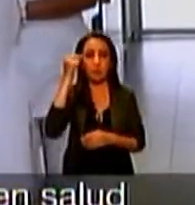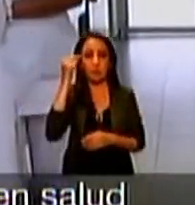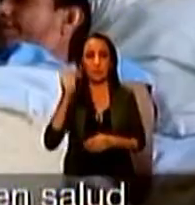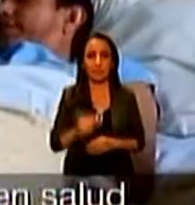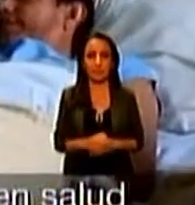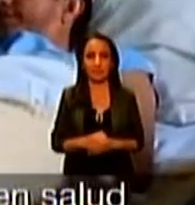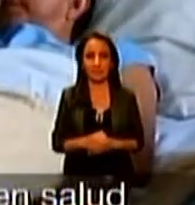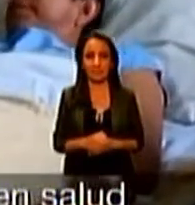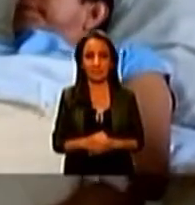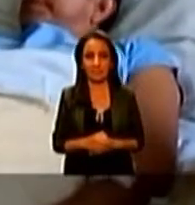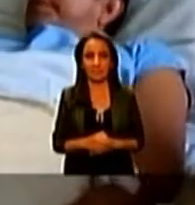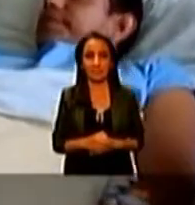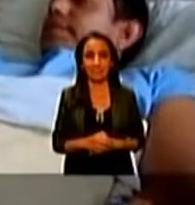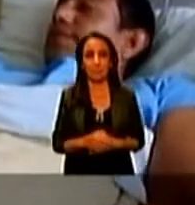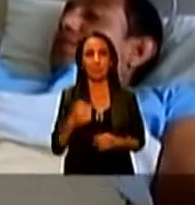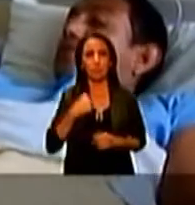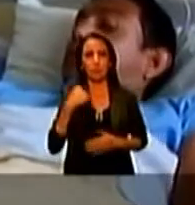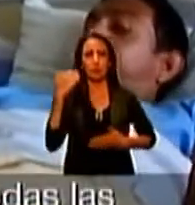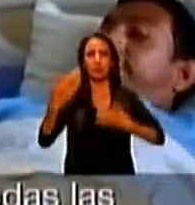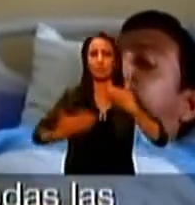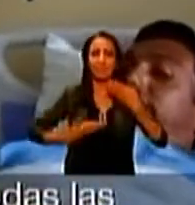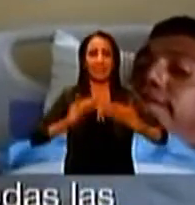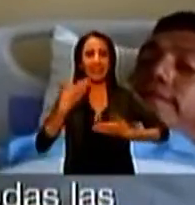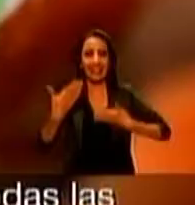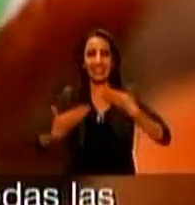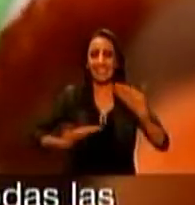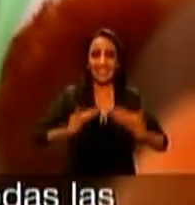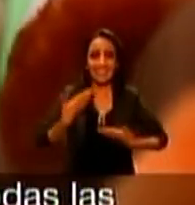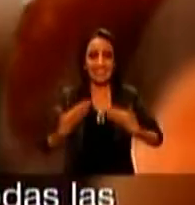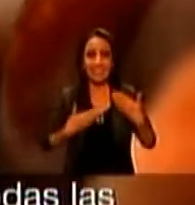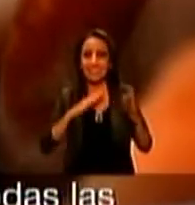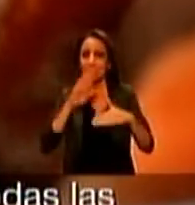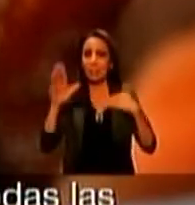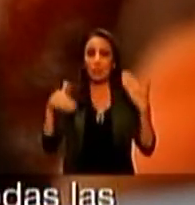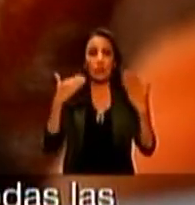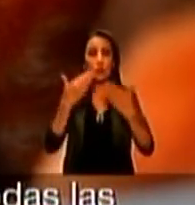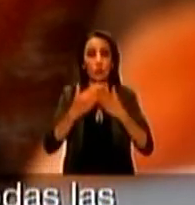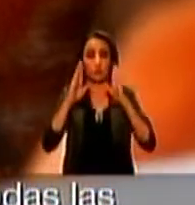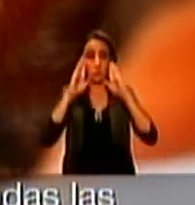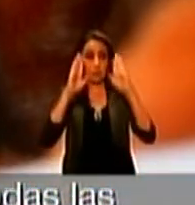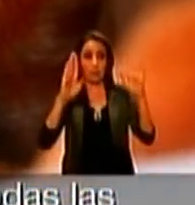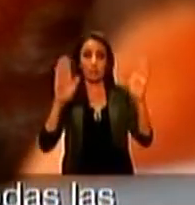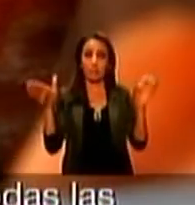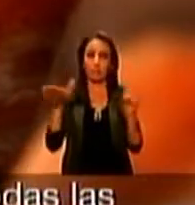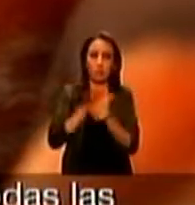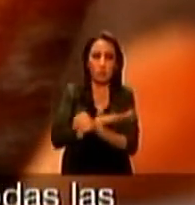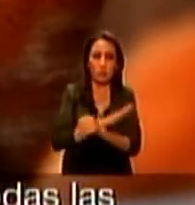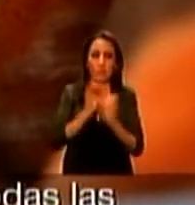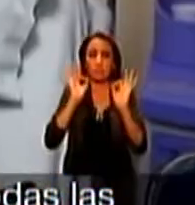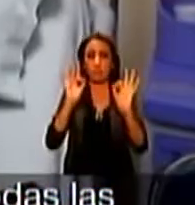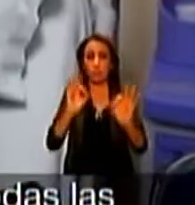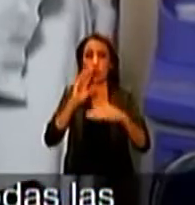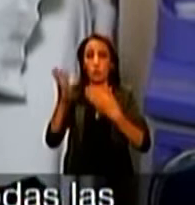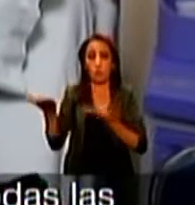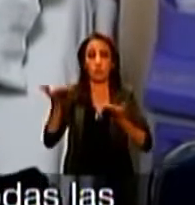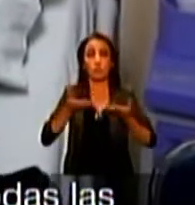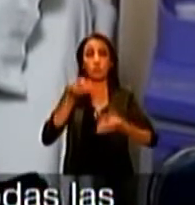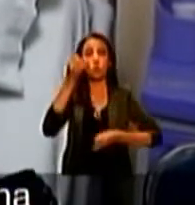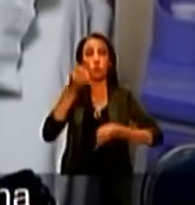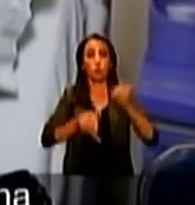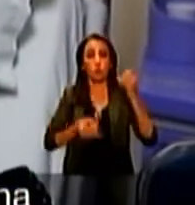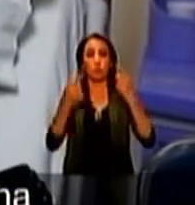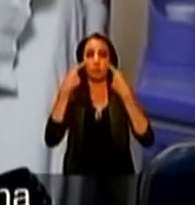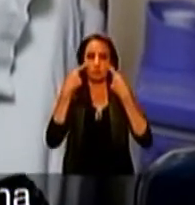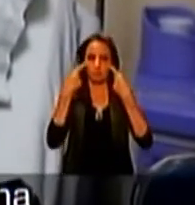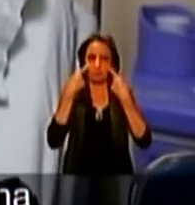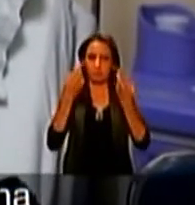el gobierno nacional. Estoy feliz, muy satisfecha con todas las atenciones que he recibido aquí. Definitivamente